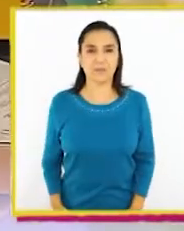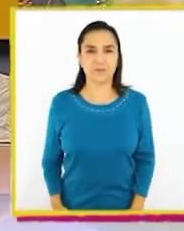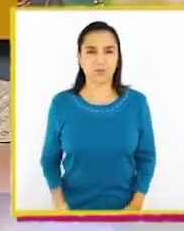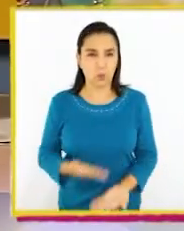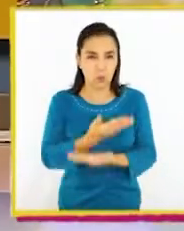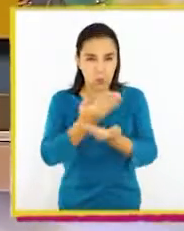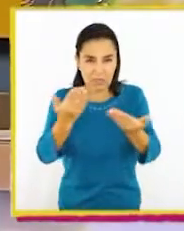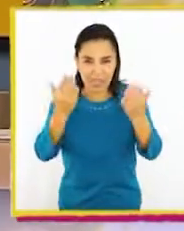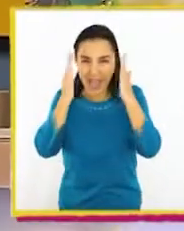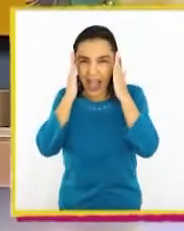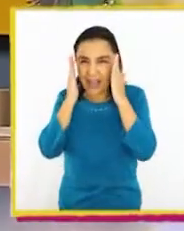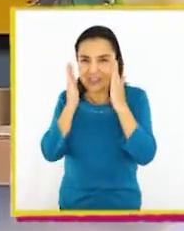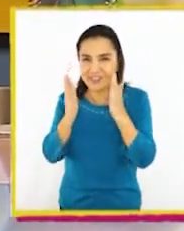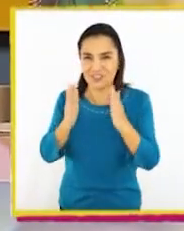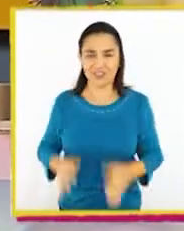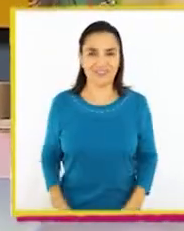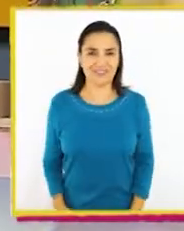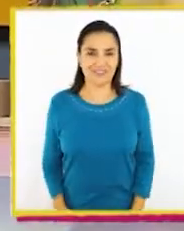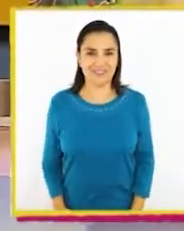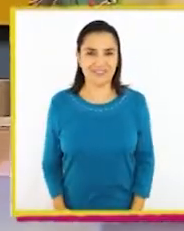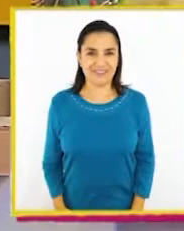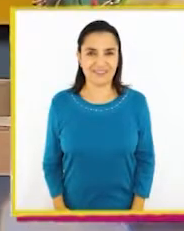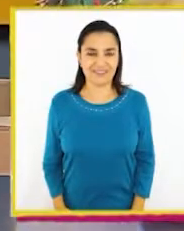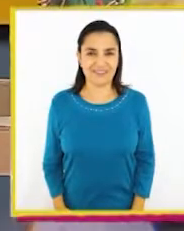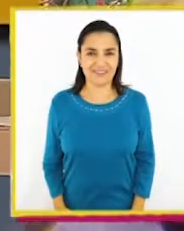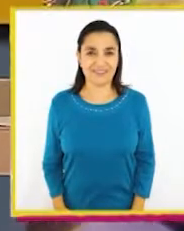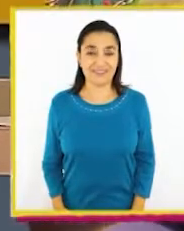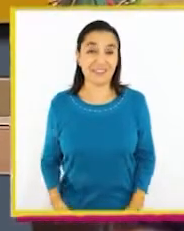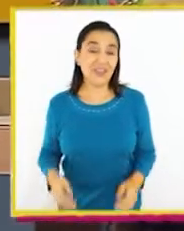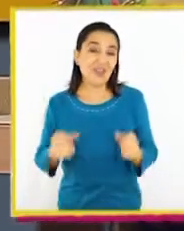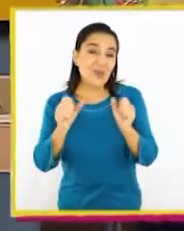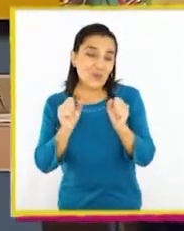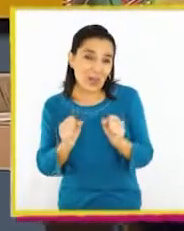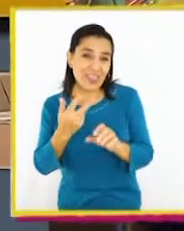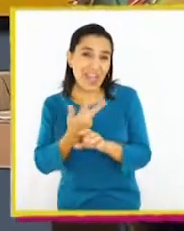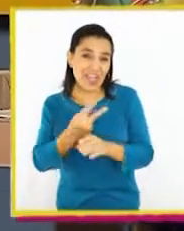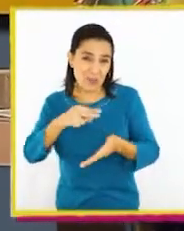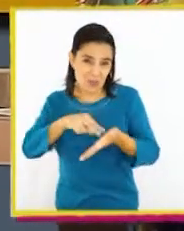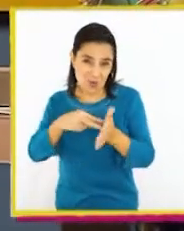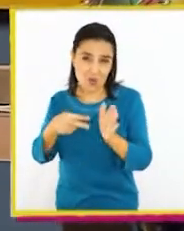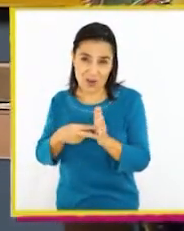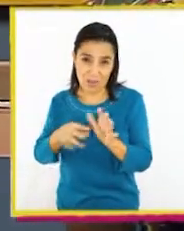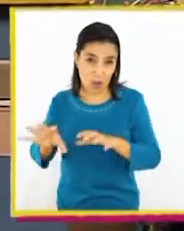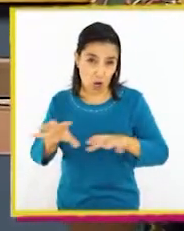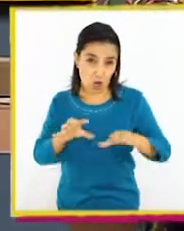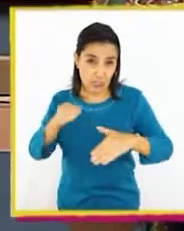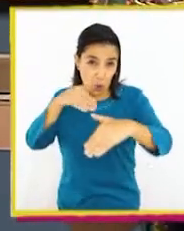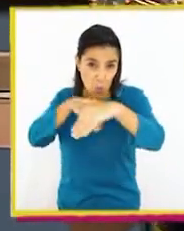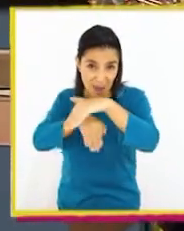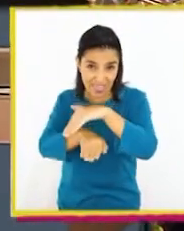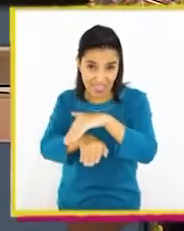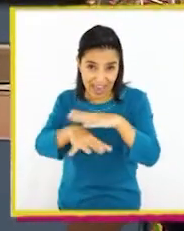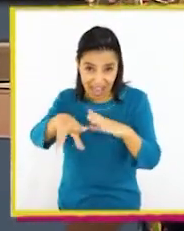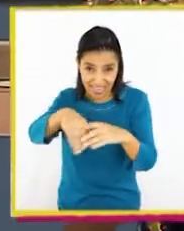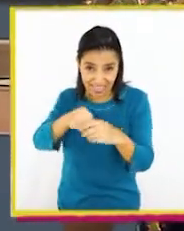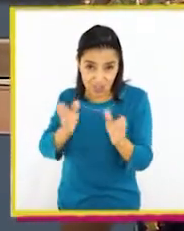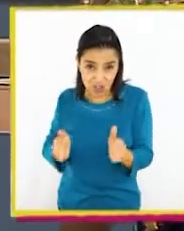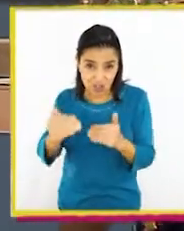Veo que están observando atentamente. Puede que tengamos problemas para meterlos adentro de la caja.